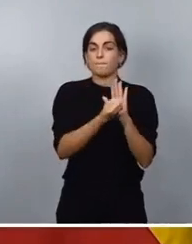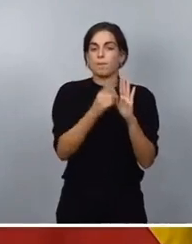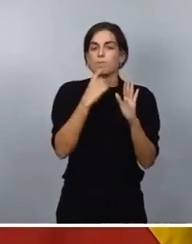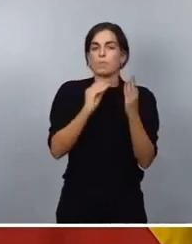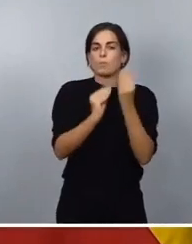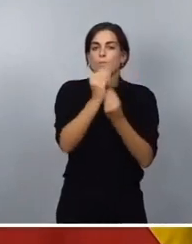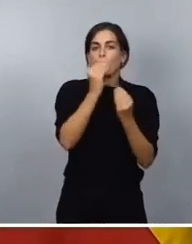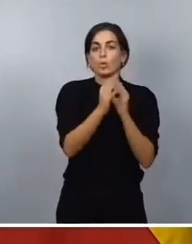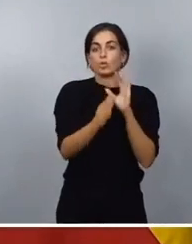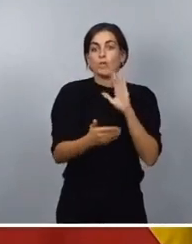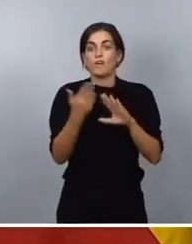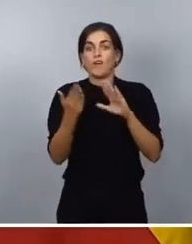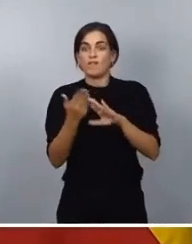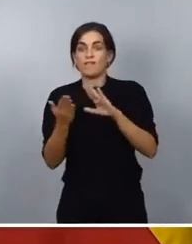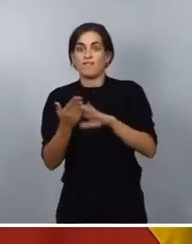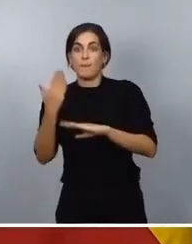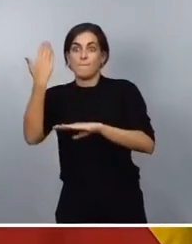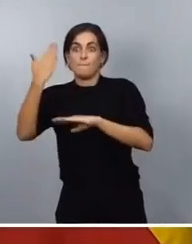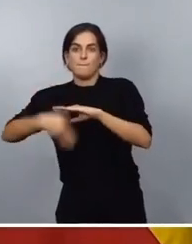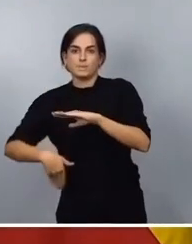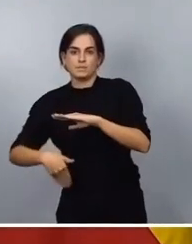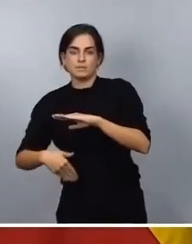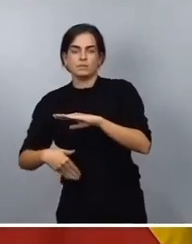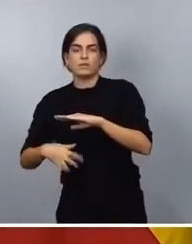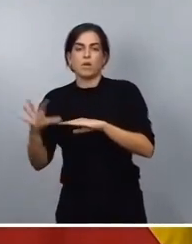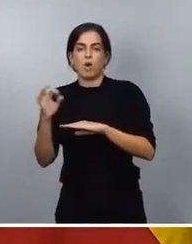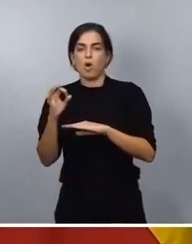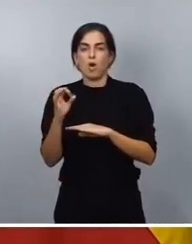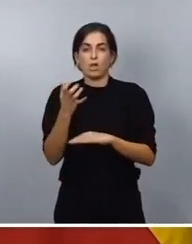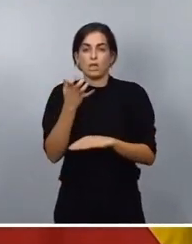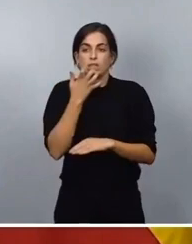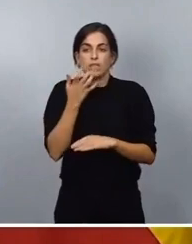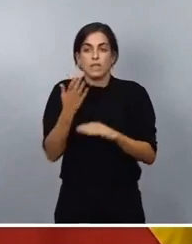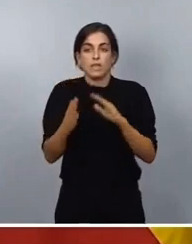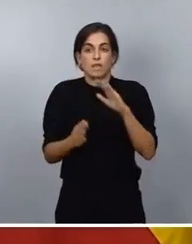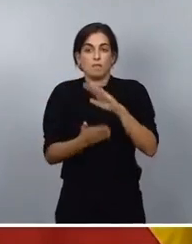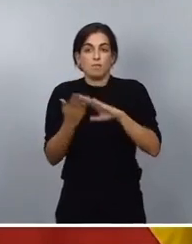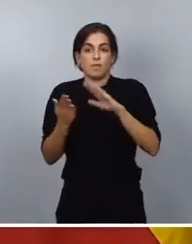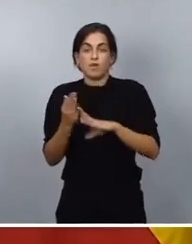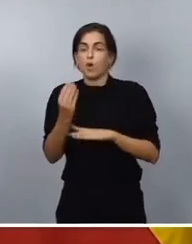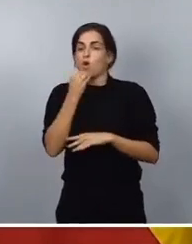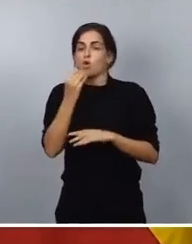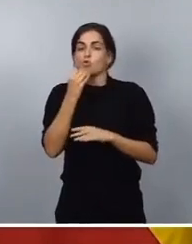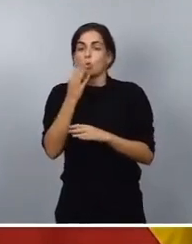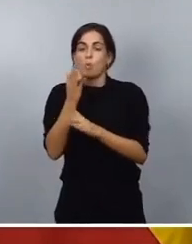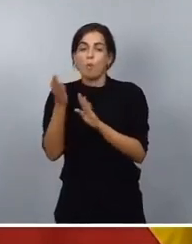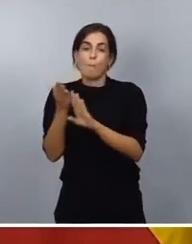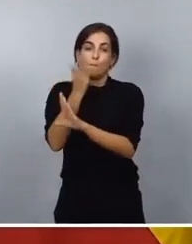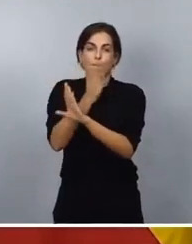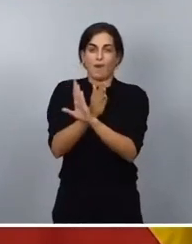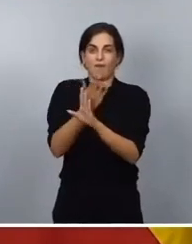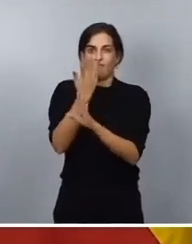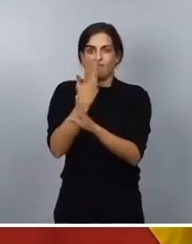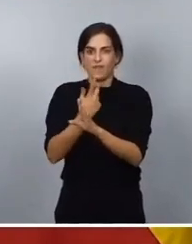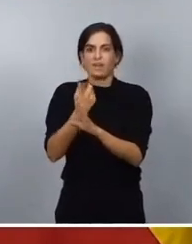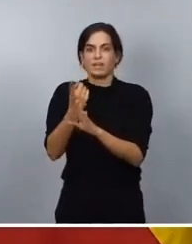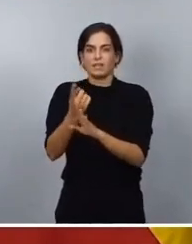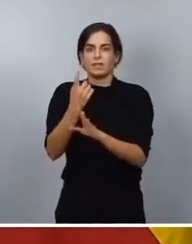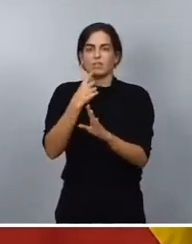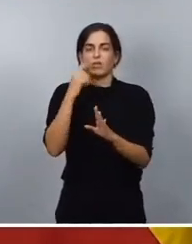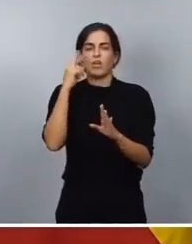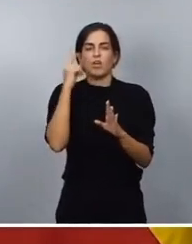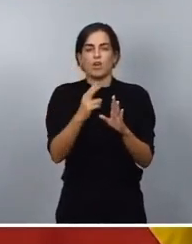caducidad o simplemente a la fecha de consumo preferente. Ustedes lo verán en muchos lineales en los supermercados,